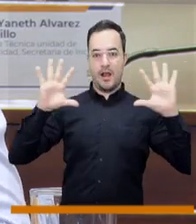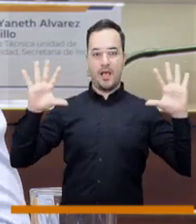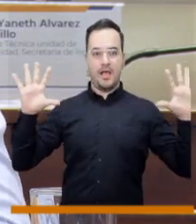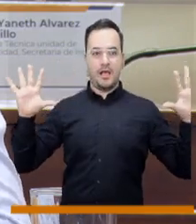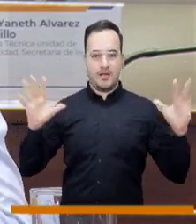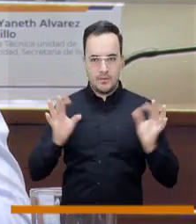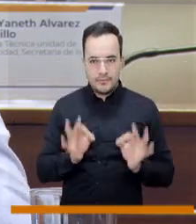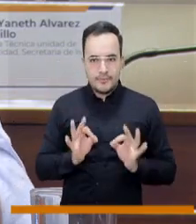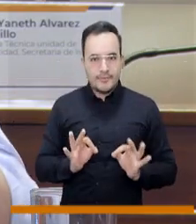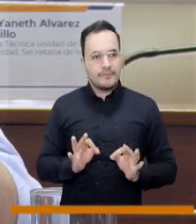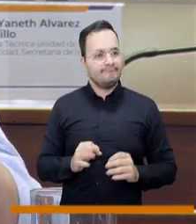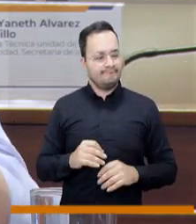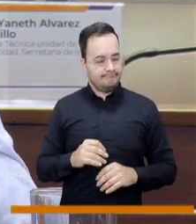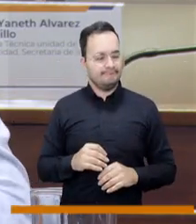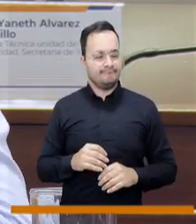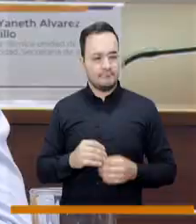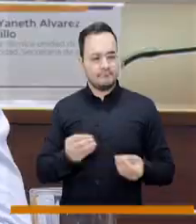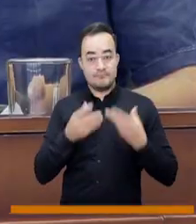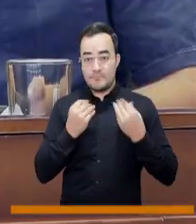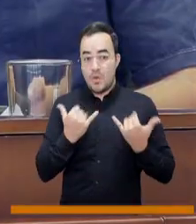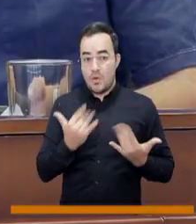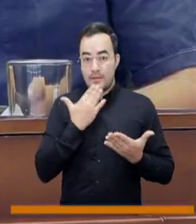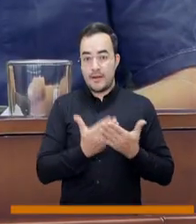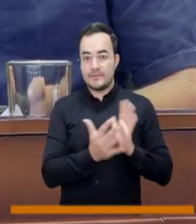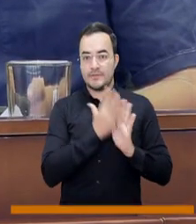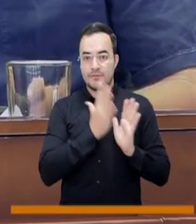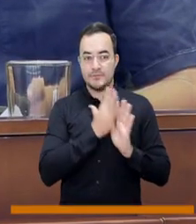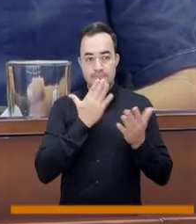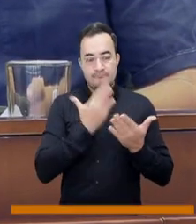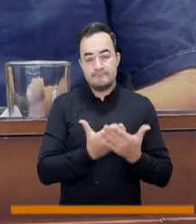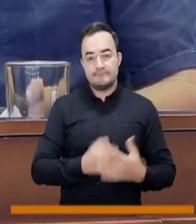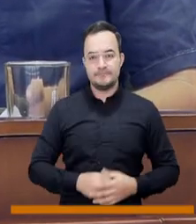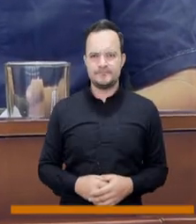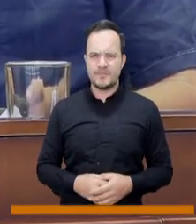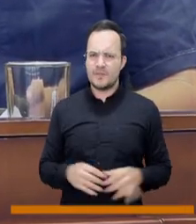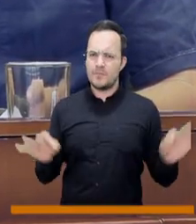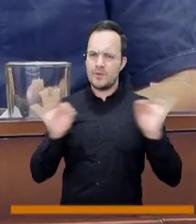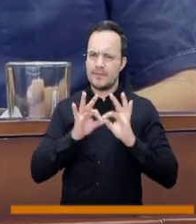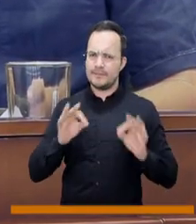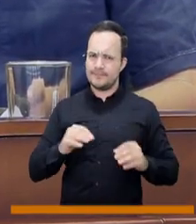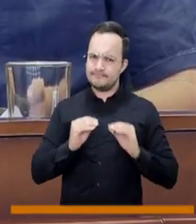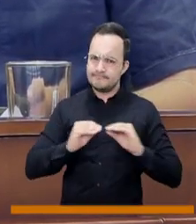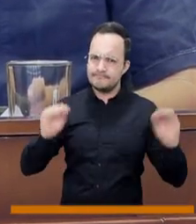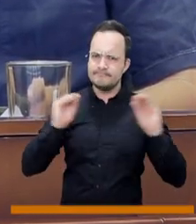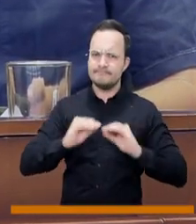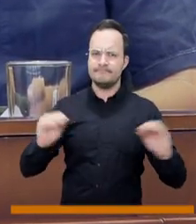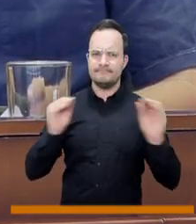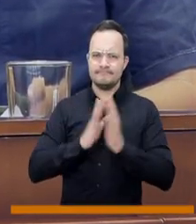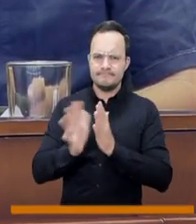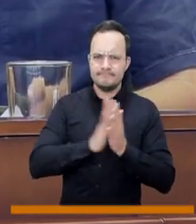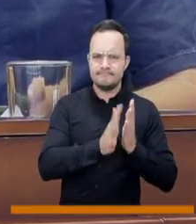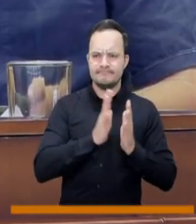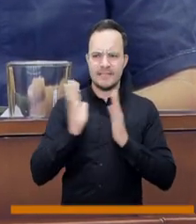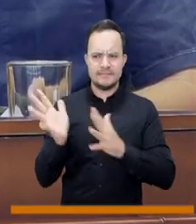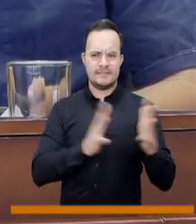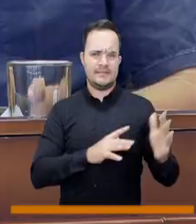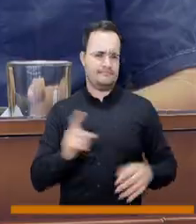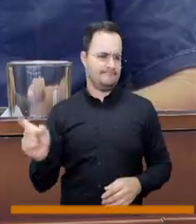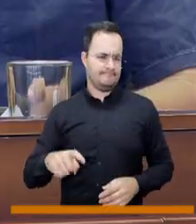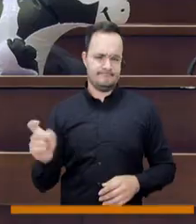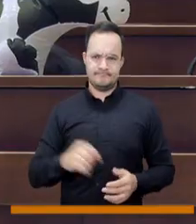hoy, yo pienso que se nos quita una venda de los ojos a muchos y la necesidad de enseñar y de educar.